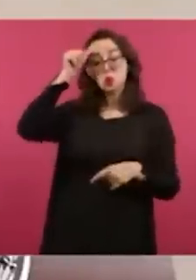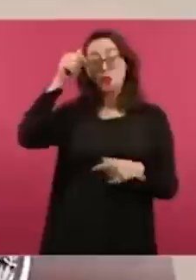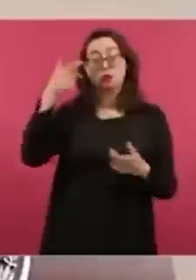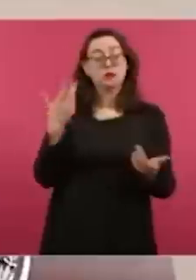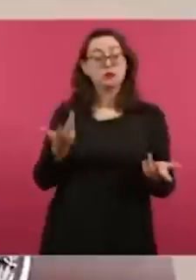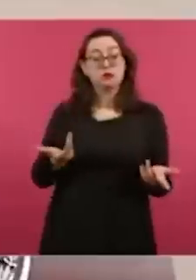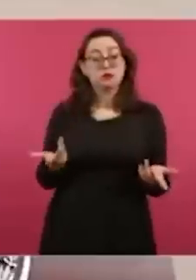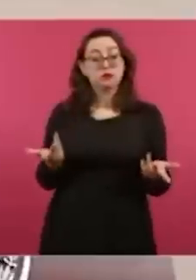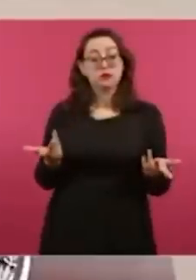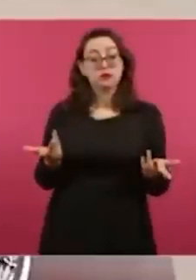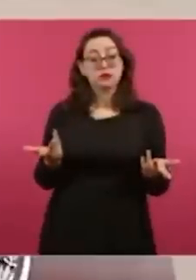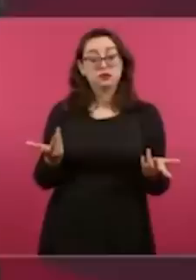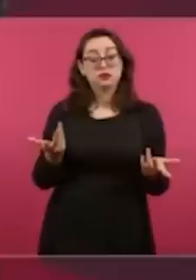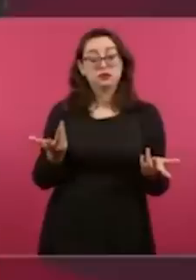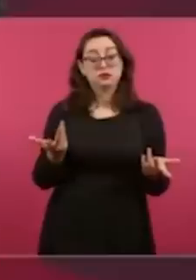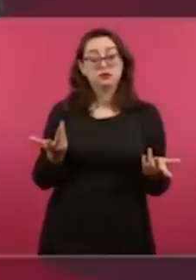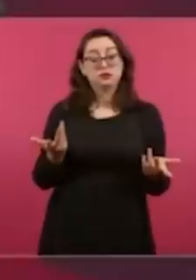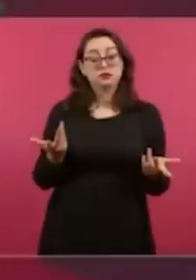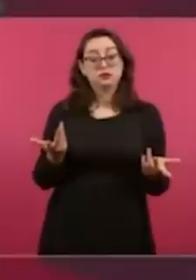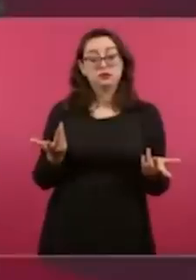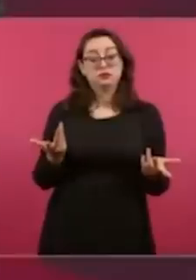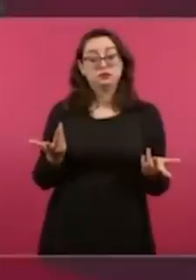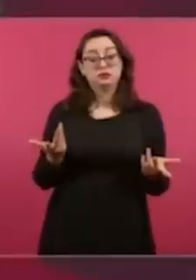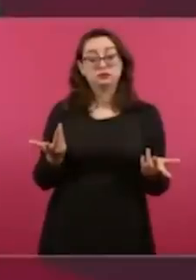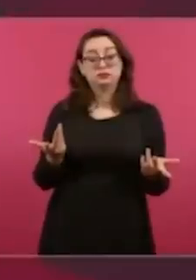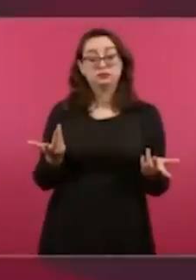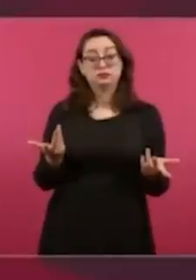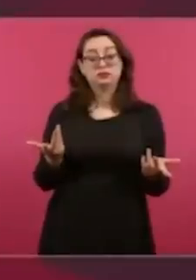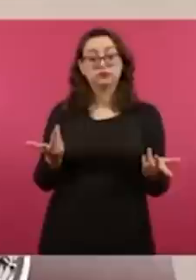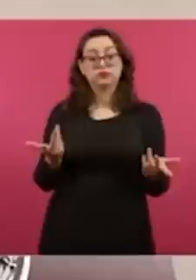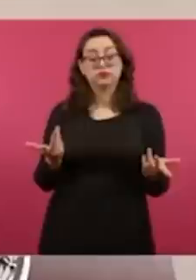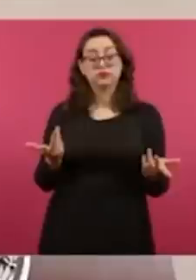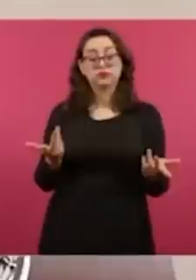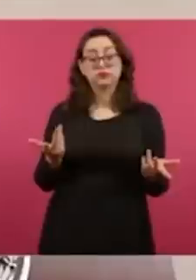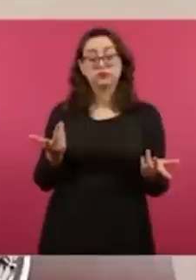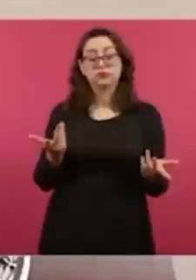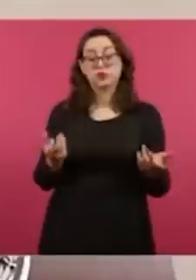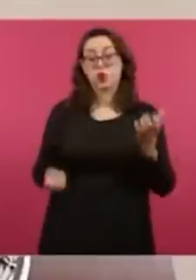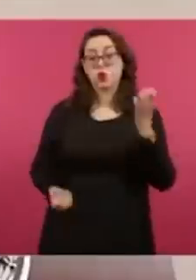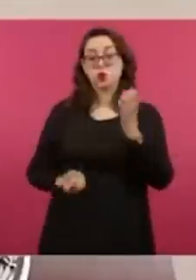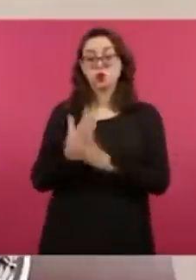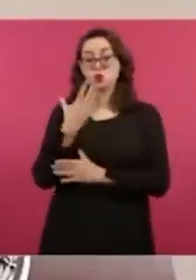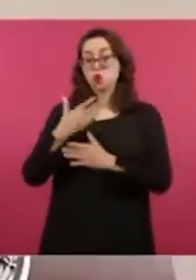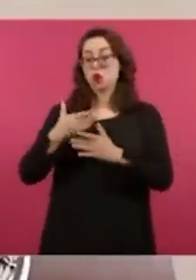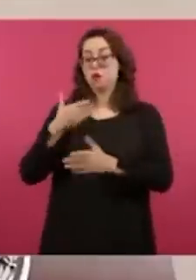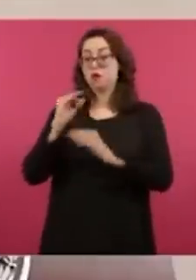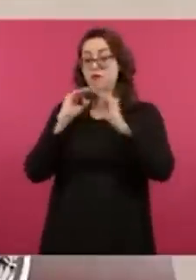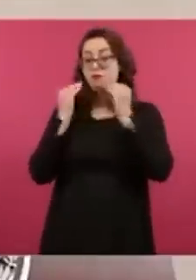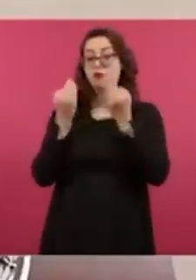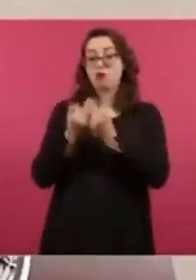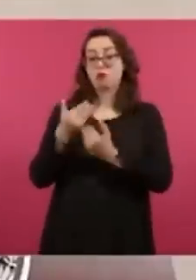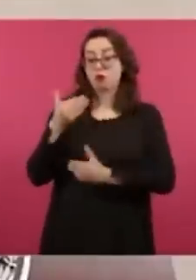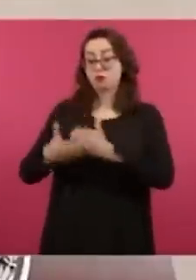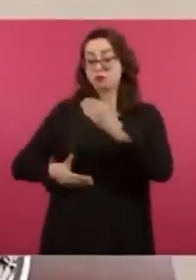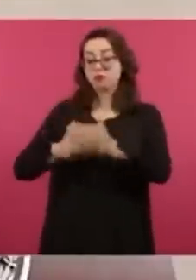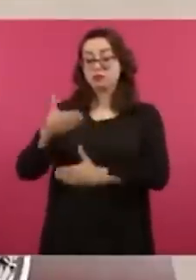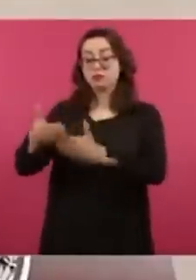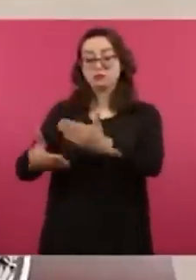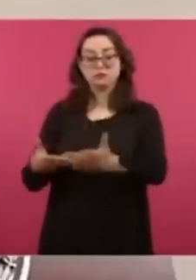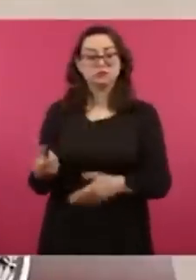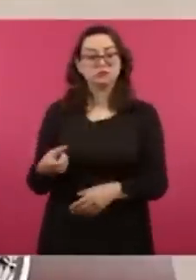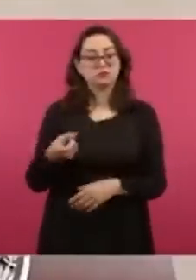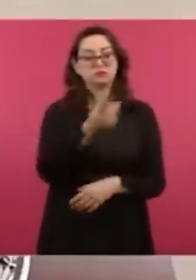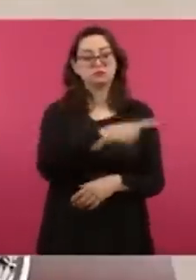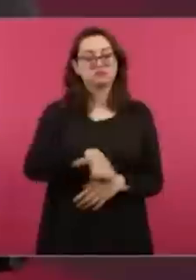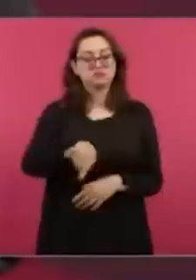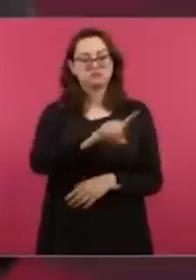con una estrategia que se está llevando a cabo, pues es